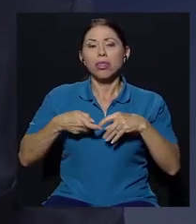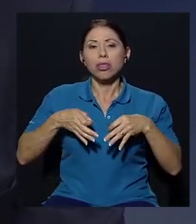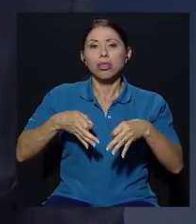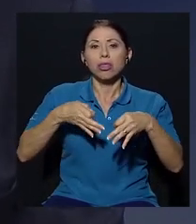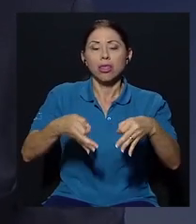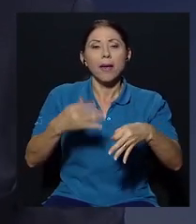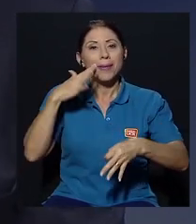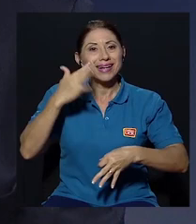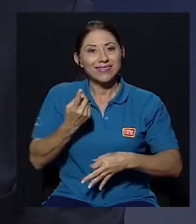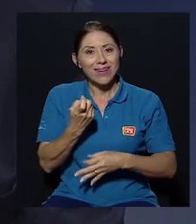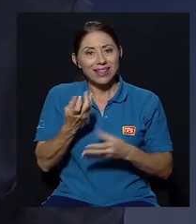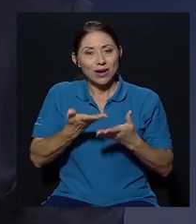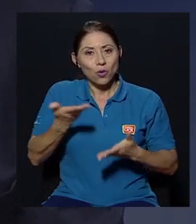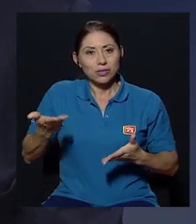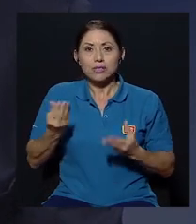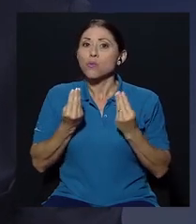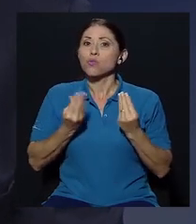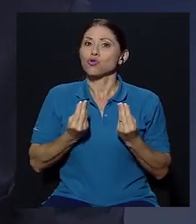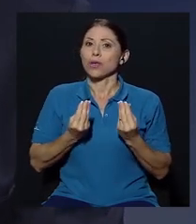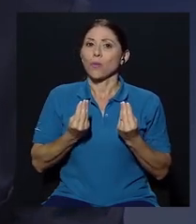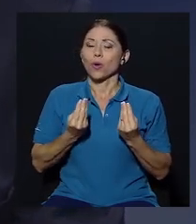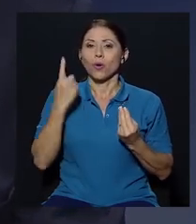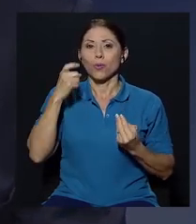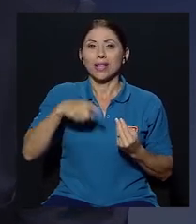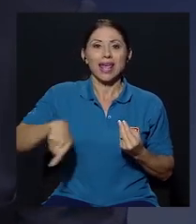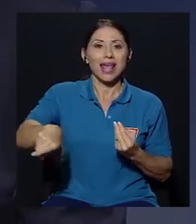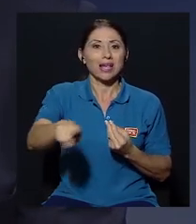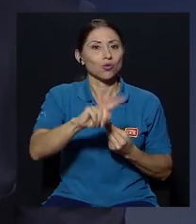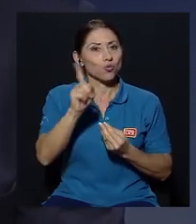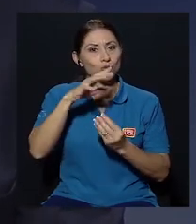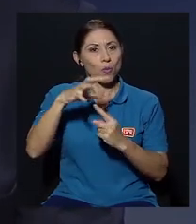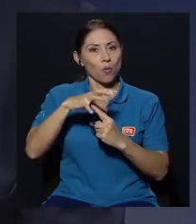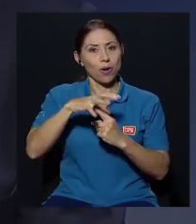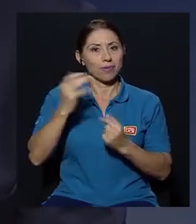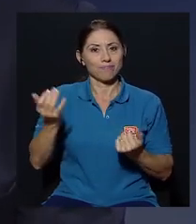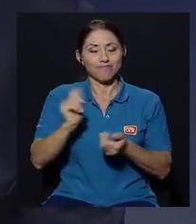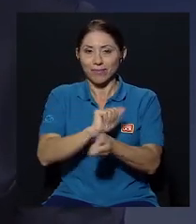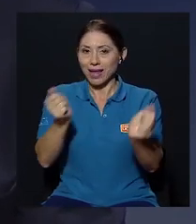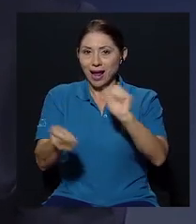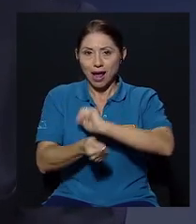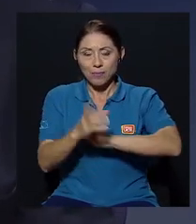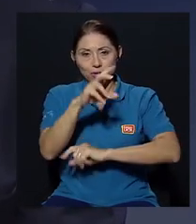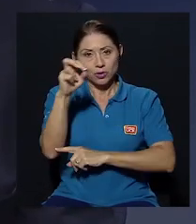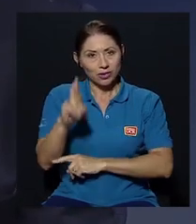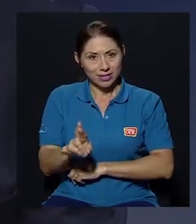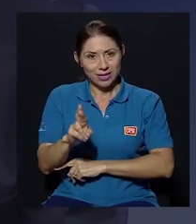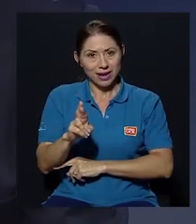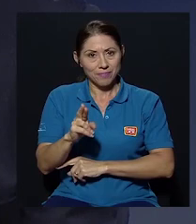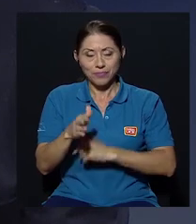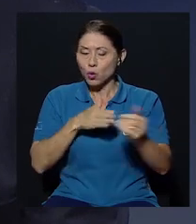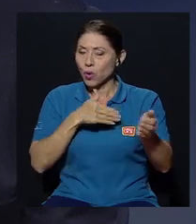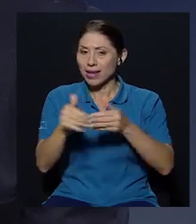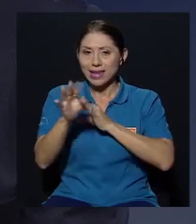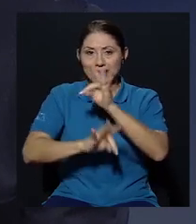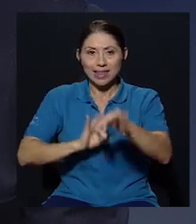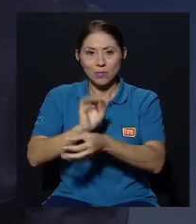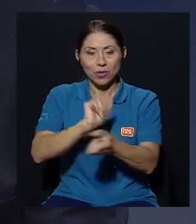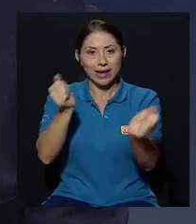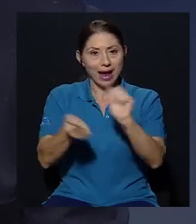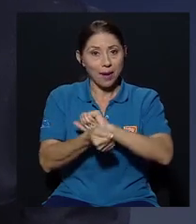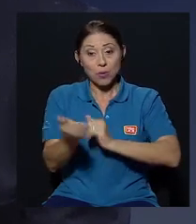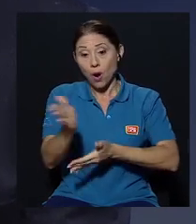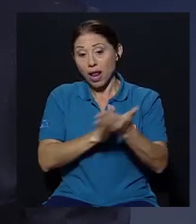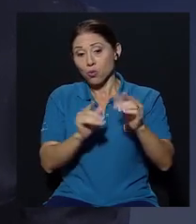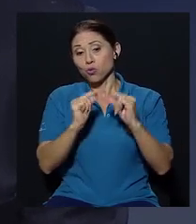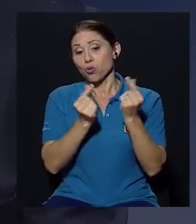hay mucho temor porque todo eso es impopular reitero los cambios en Costa Rica en cualquier campo que usted lo vea hay algún